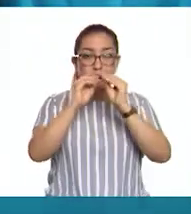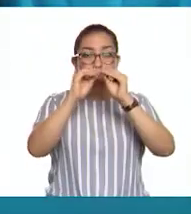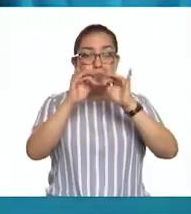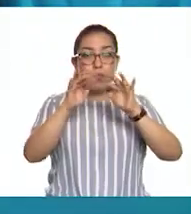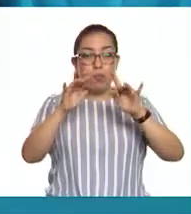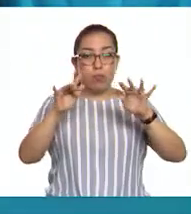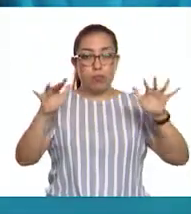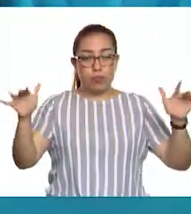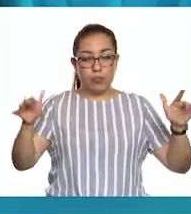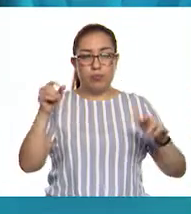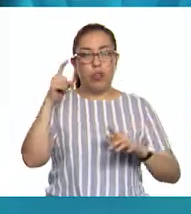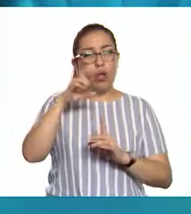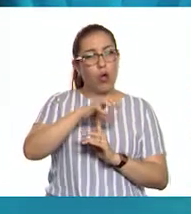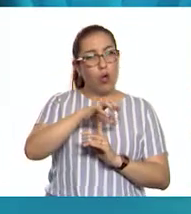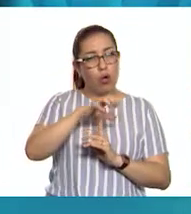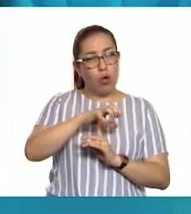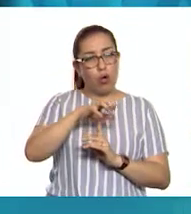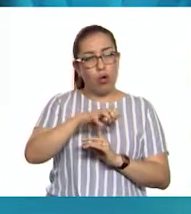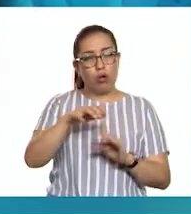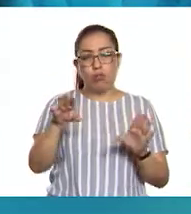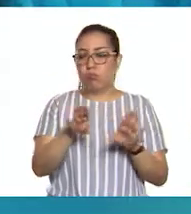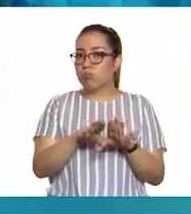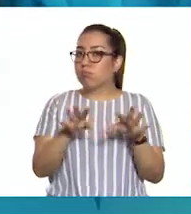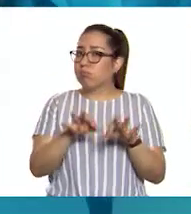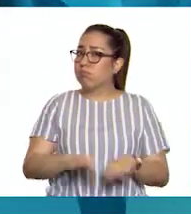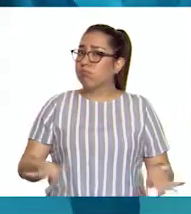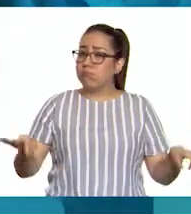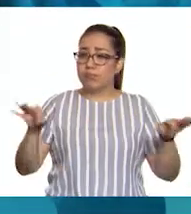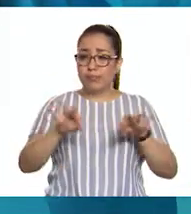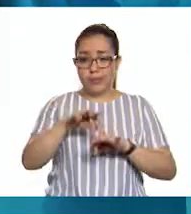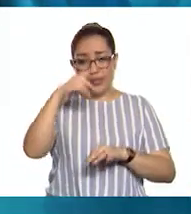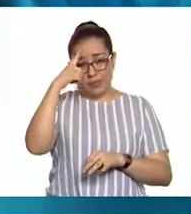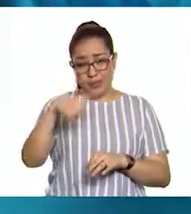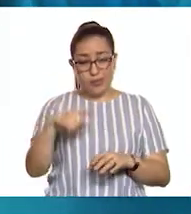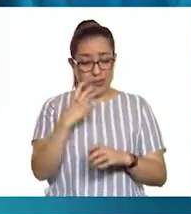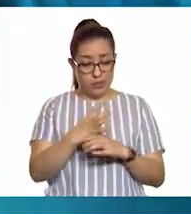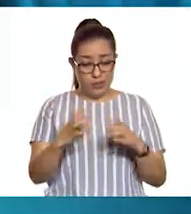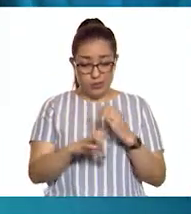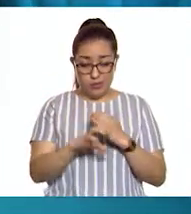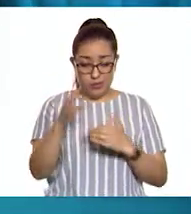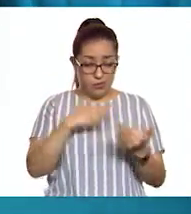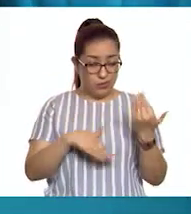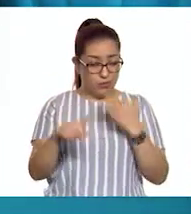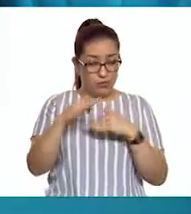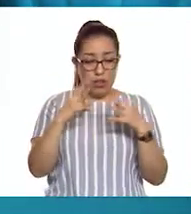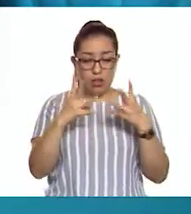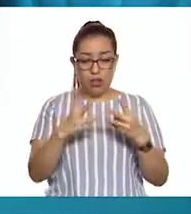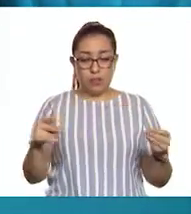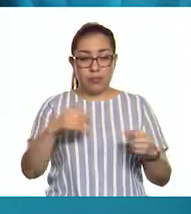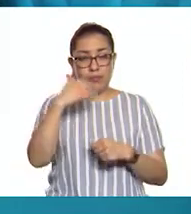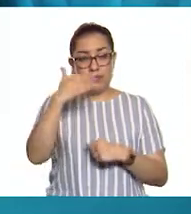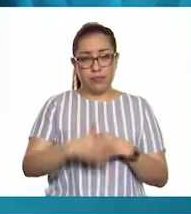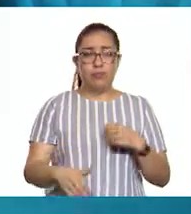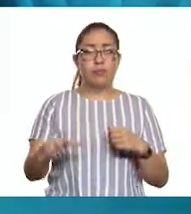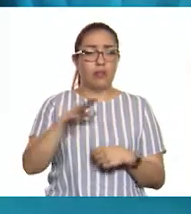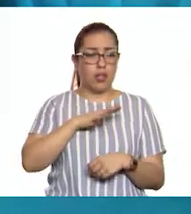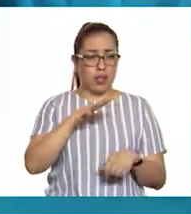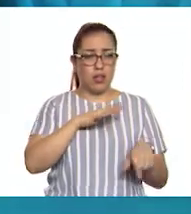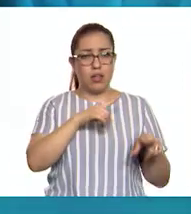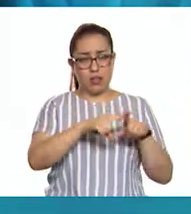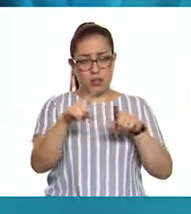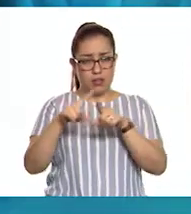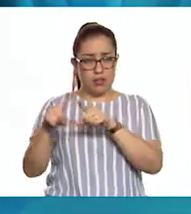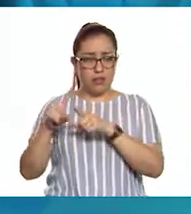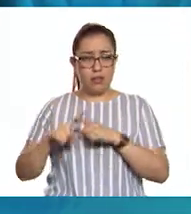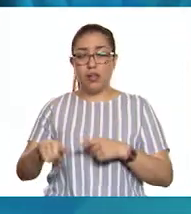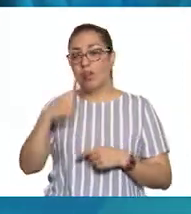Ah, los hongos son organismos trascendentales en la descomposición de la materia orgánica. Y hay varias especies que las podemos aprovechar como